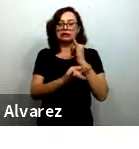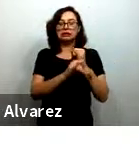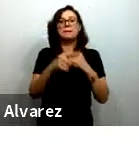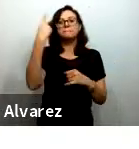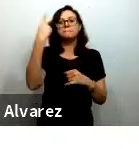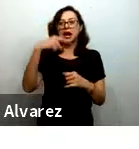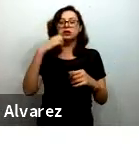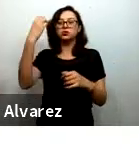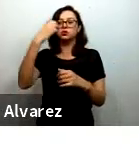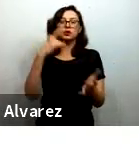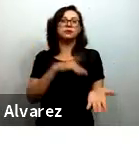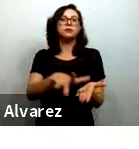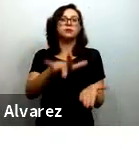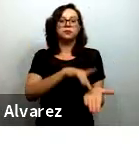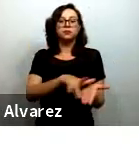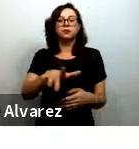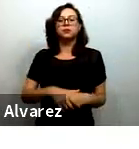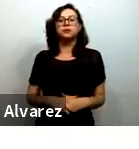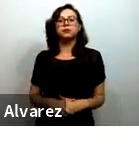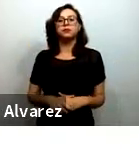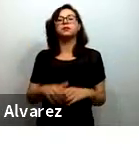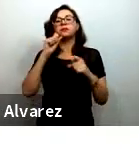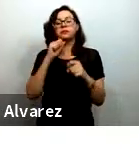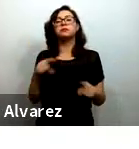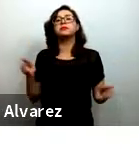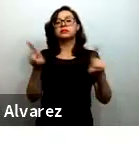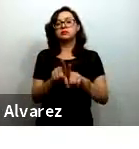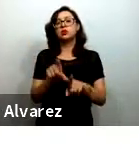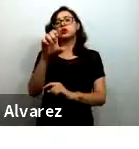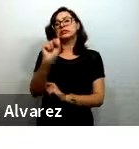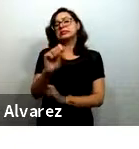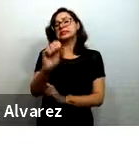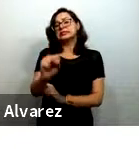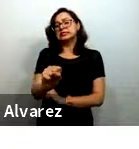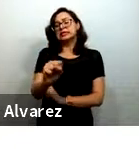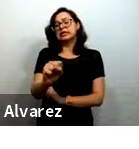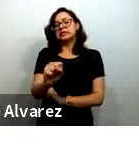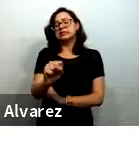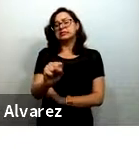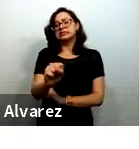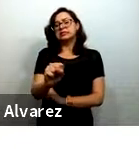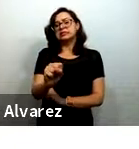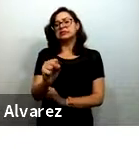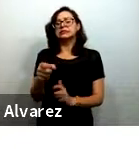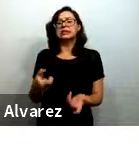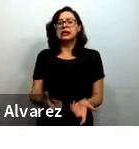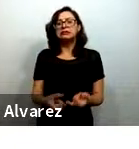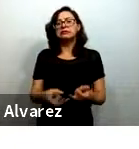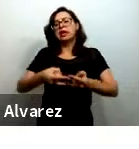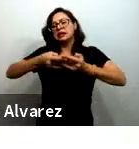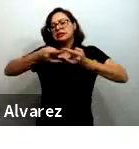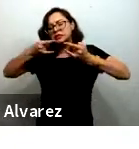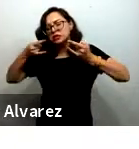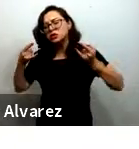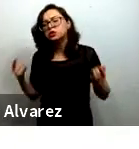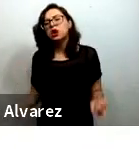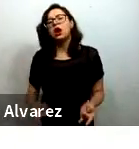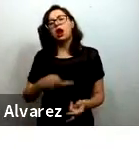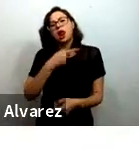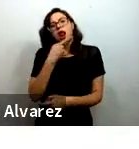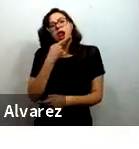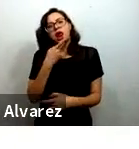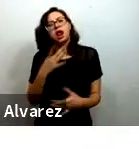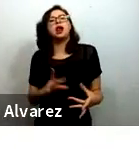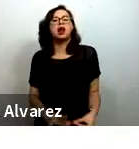también organizamos más de 60 narraciones de historias de los libros de literatura